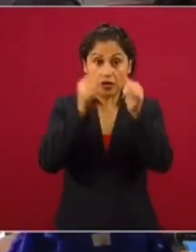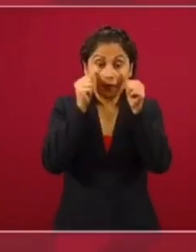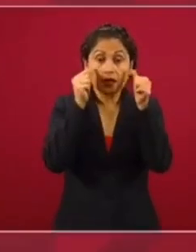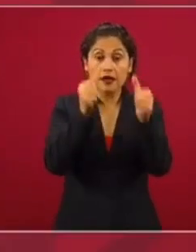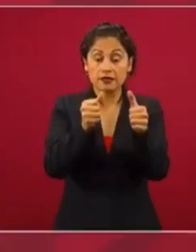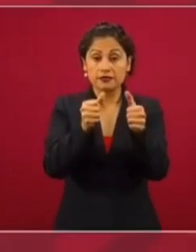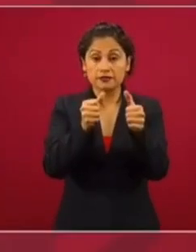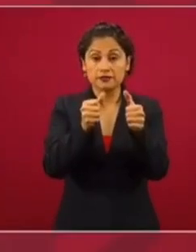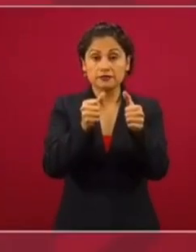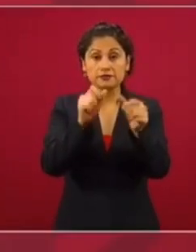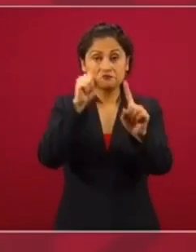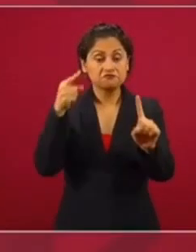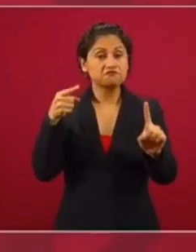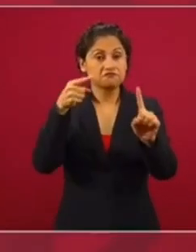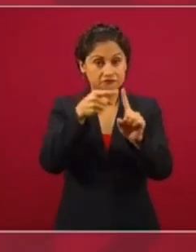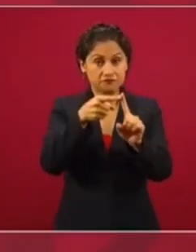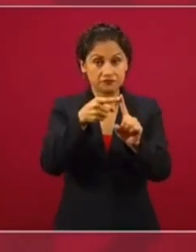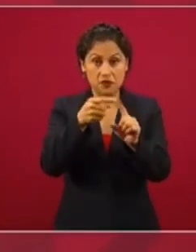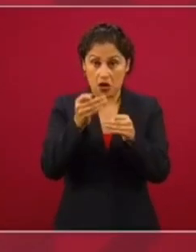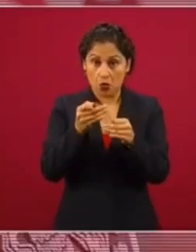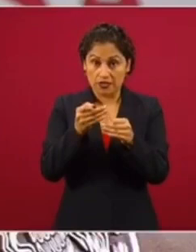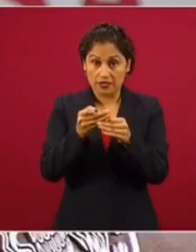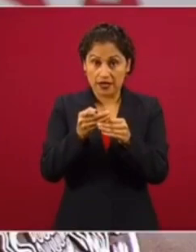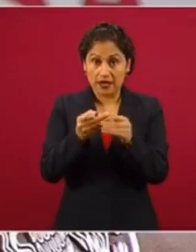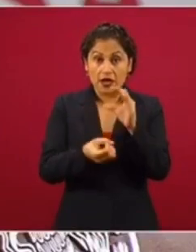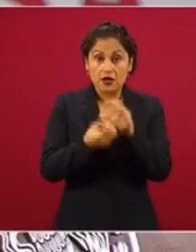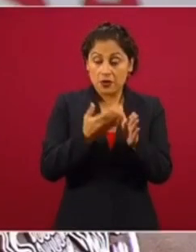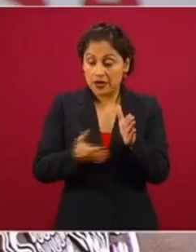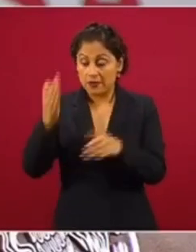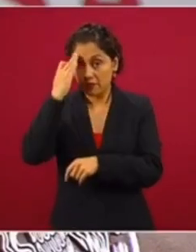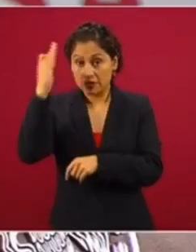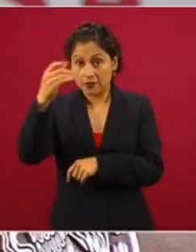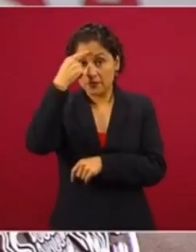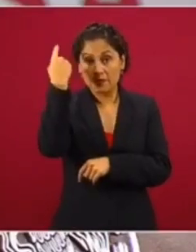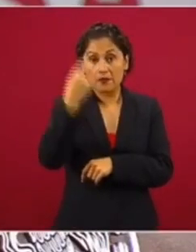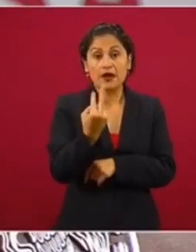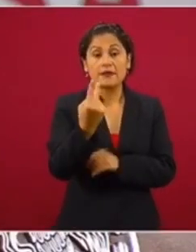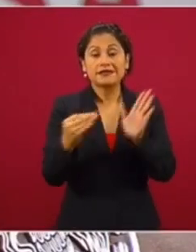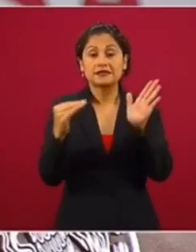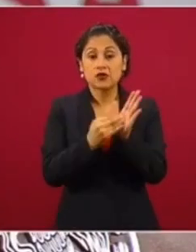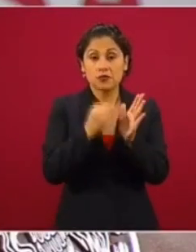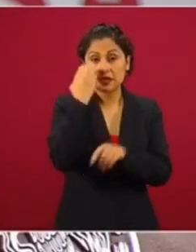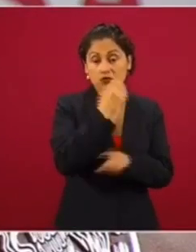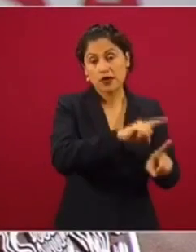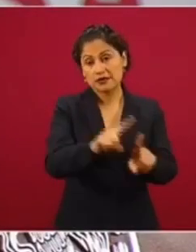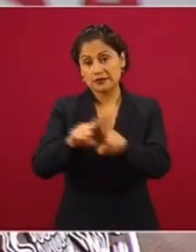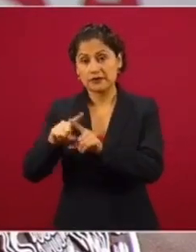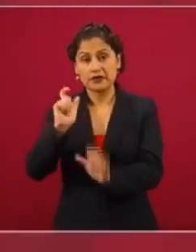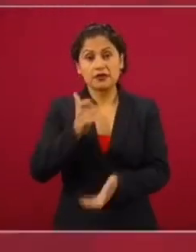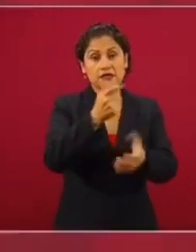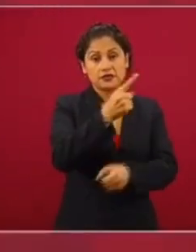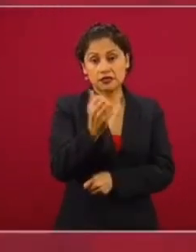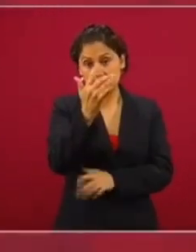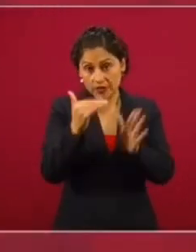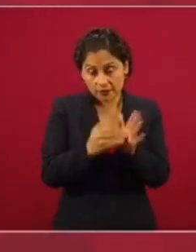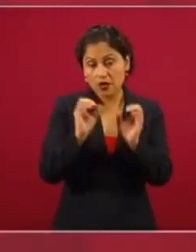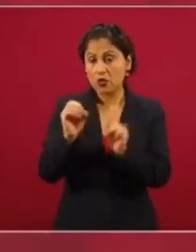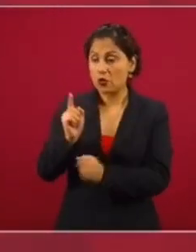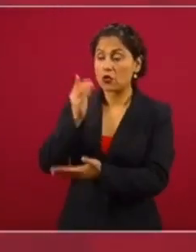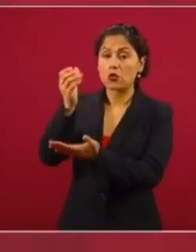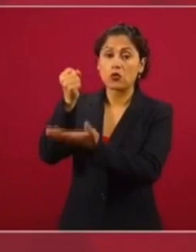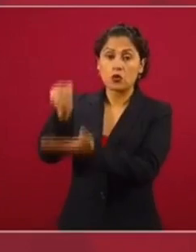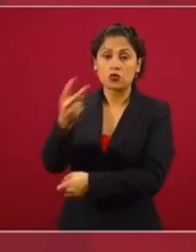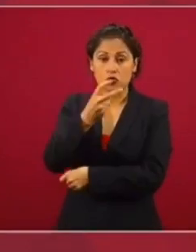en esta nueva etapa a 25.000 escuelas que reciben o 150.000 pesos o 200